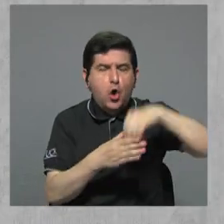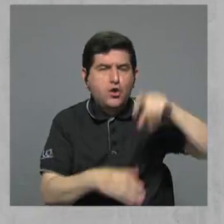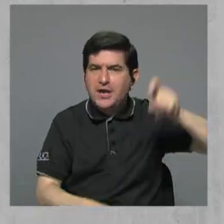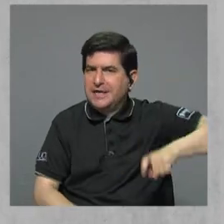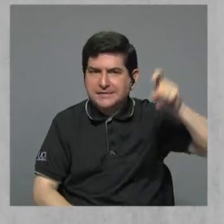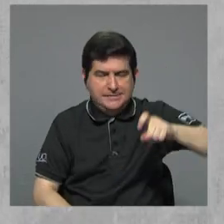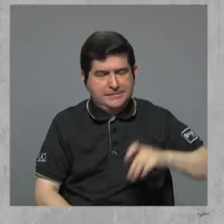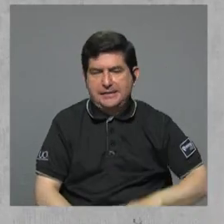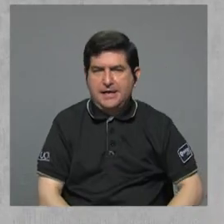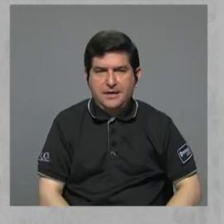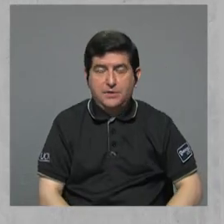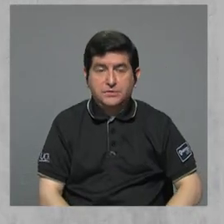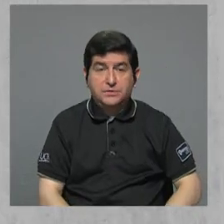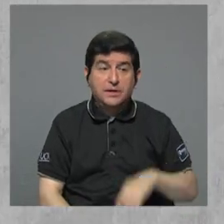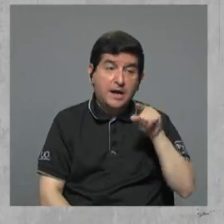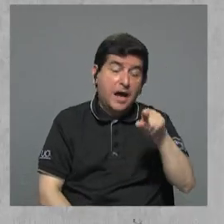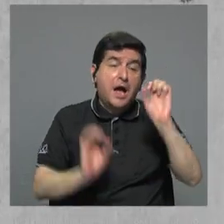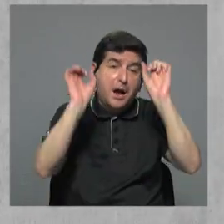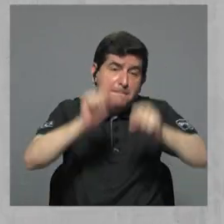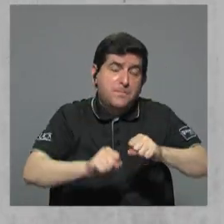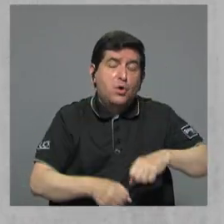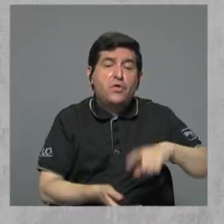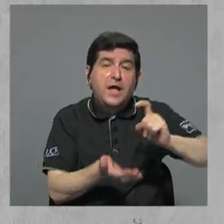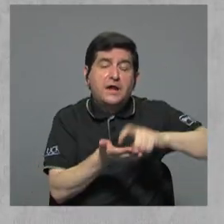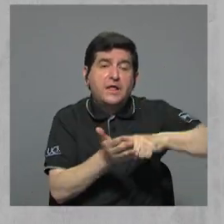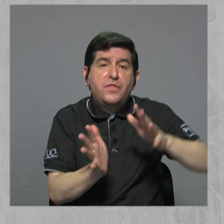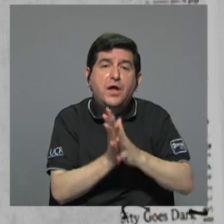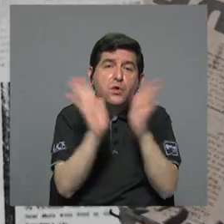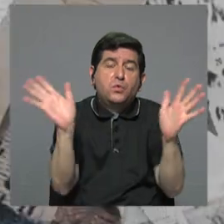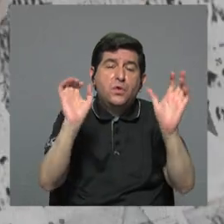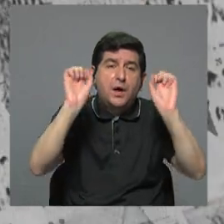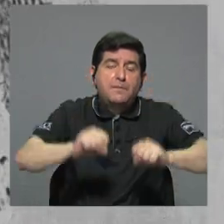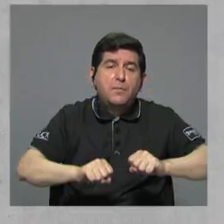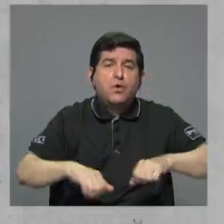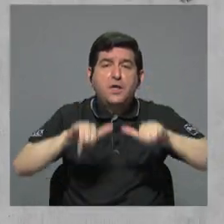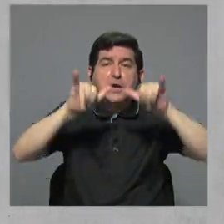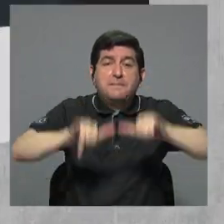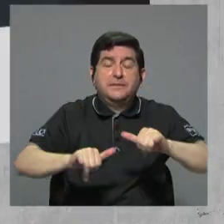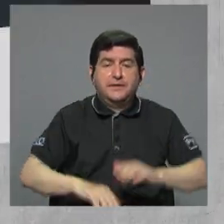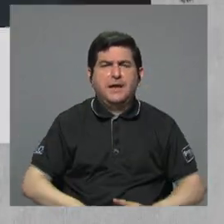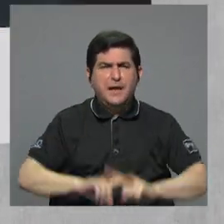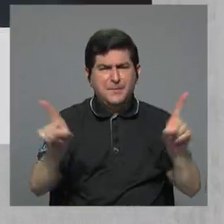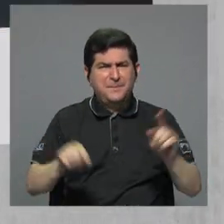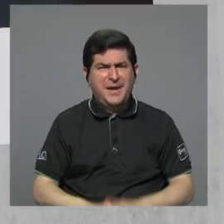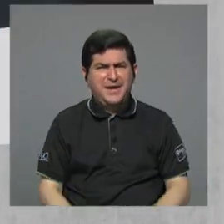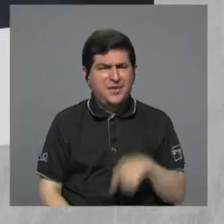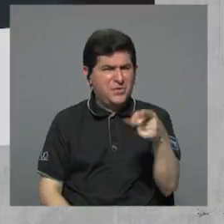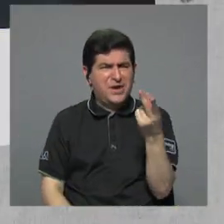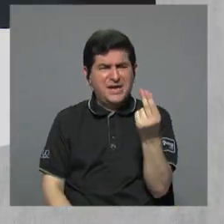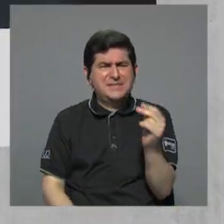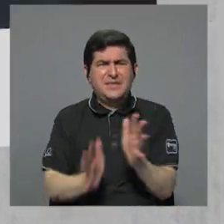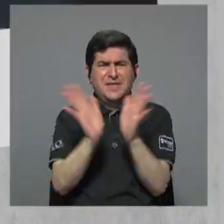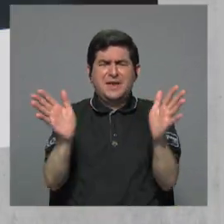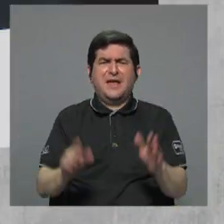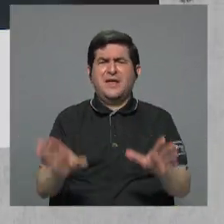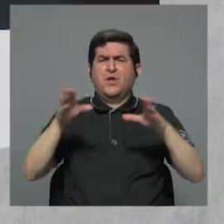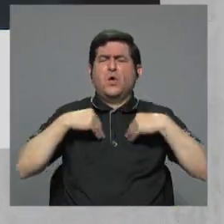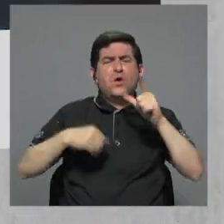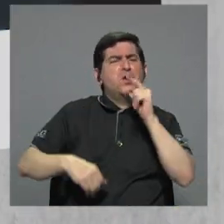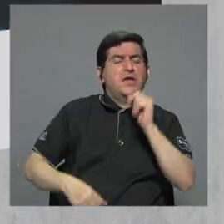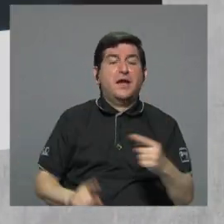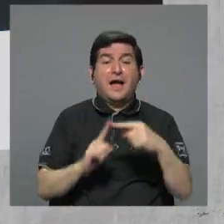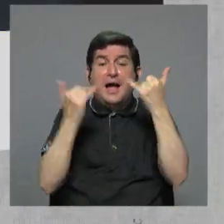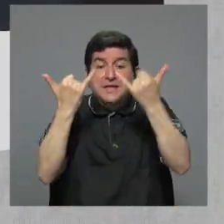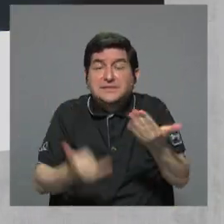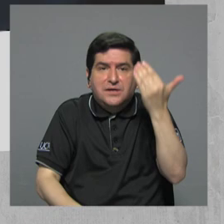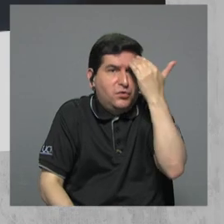requeridos para que la deuda pública se mantuviera dentro de él. Pero ¿quién recibe ese dinero público? Hasta ahora